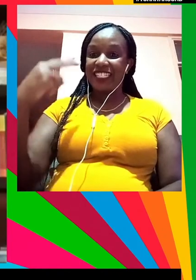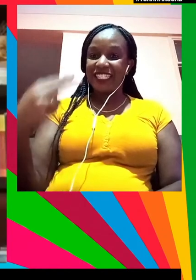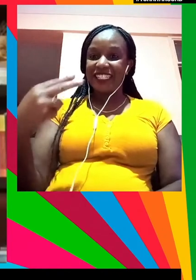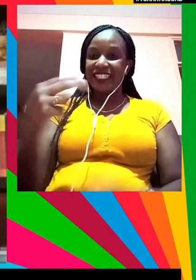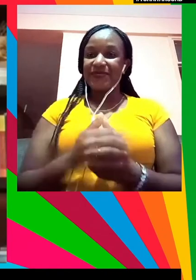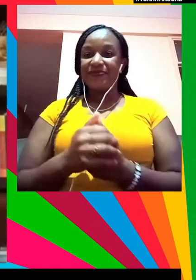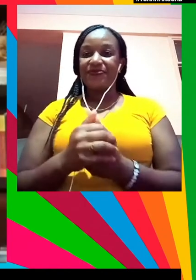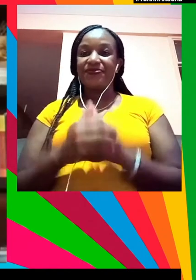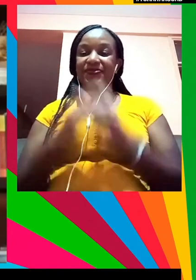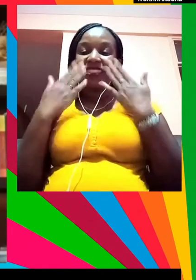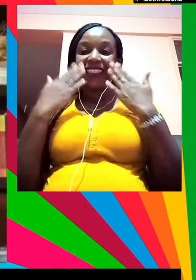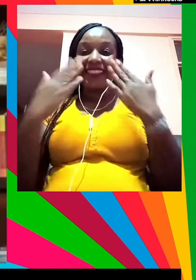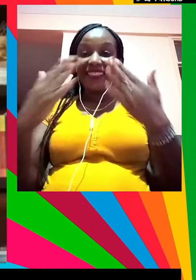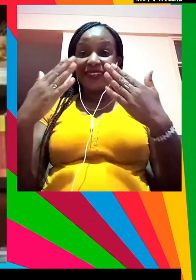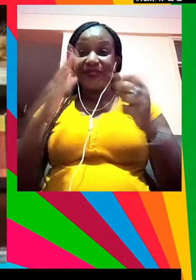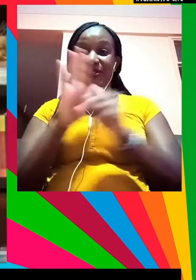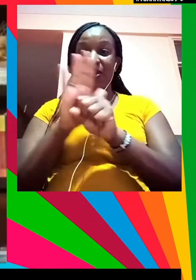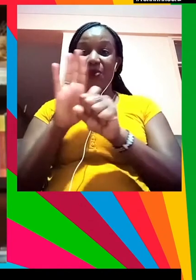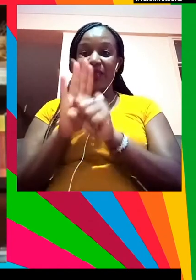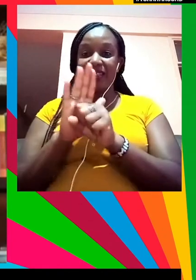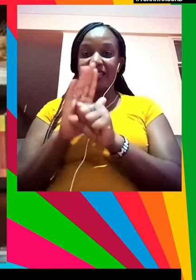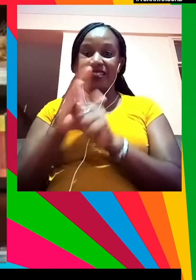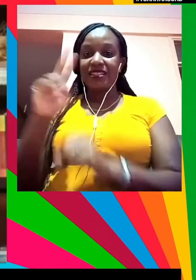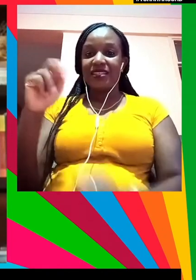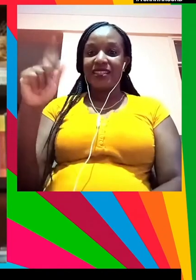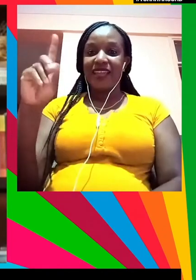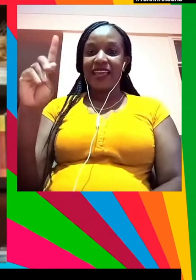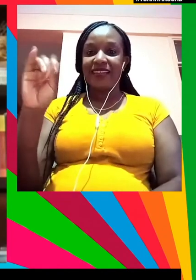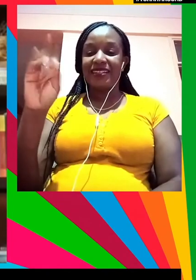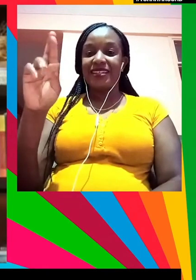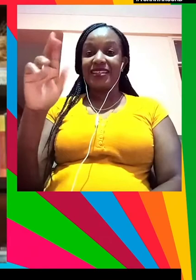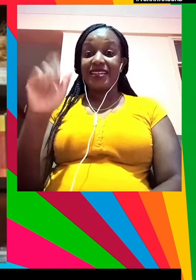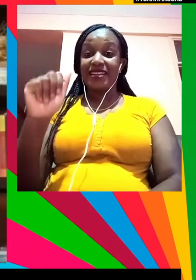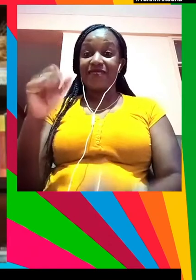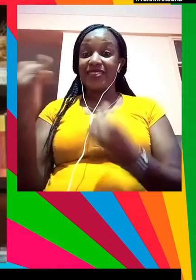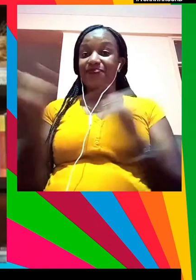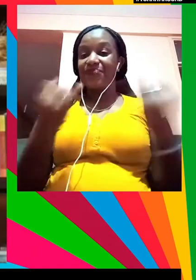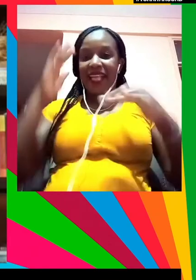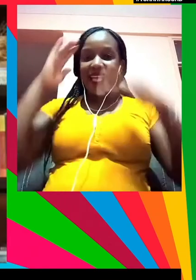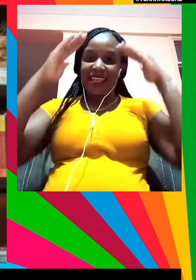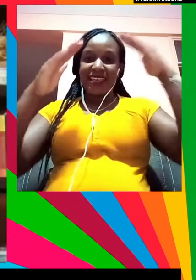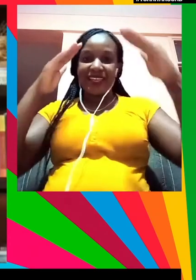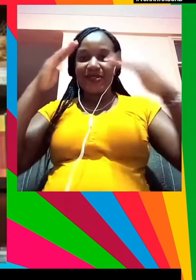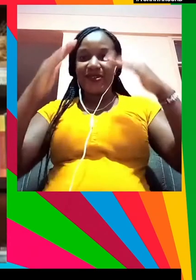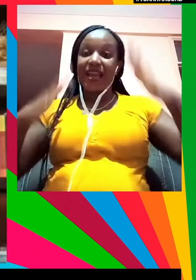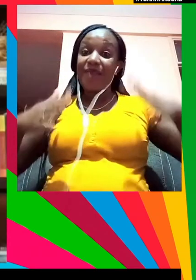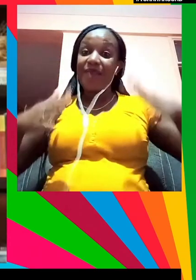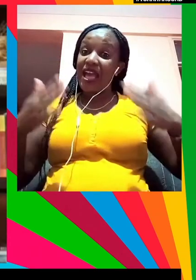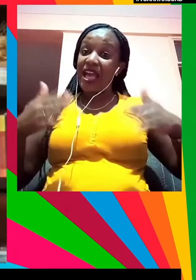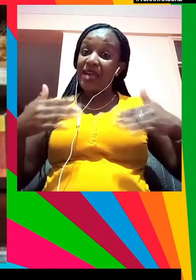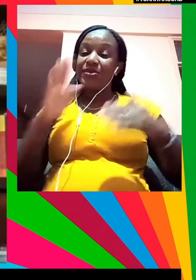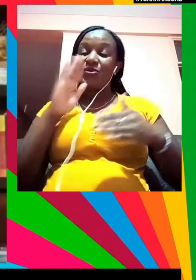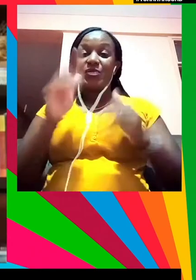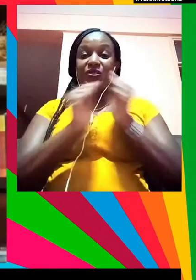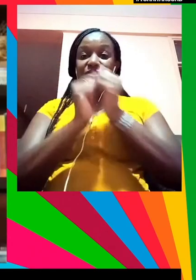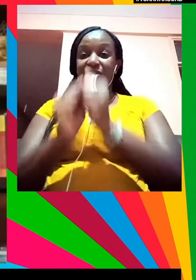gracias por esa presentación. Es un placer estar con vosotros en el Festival